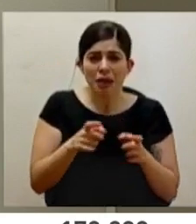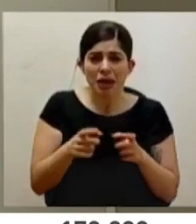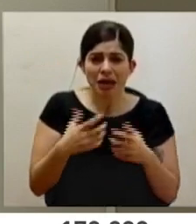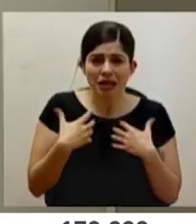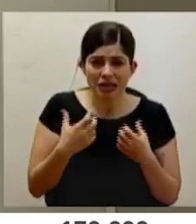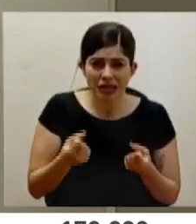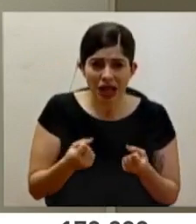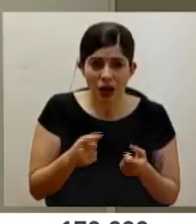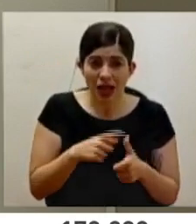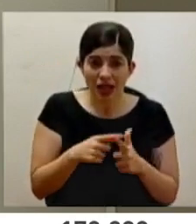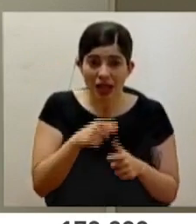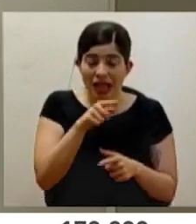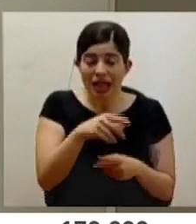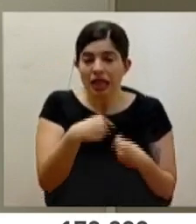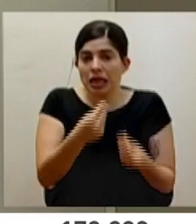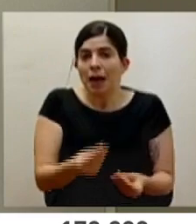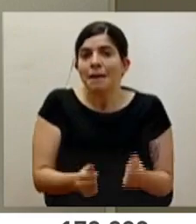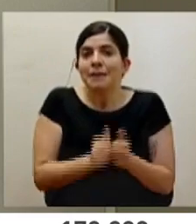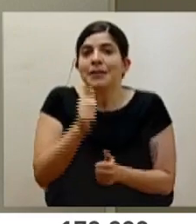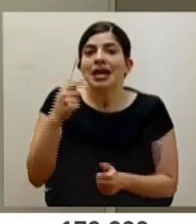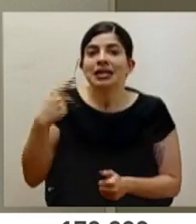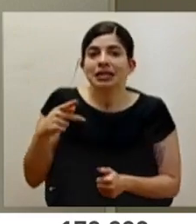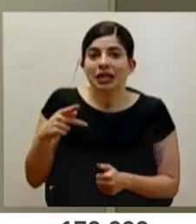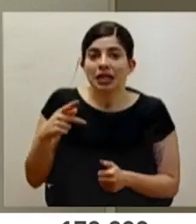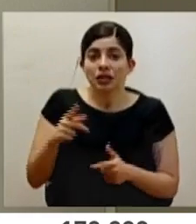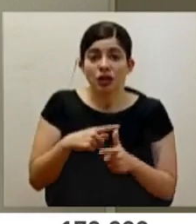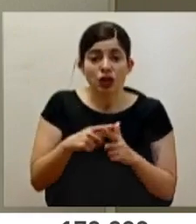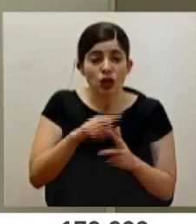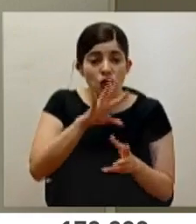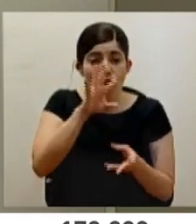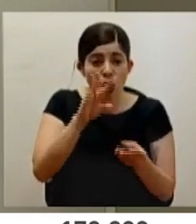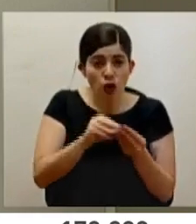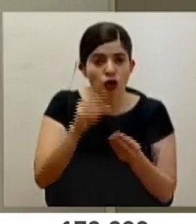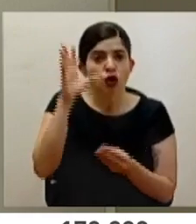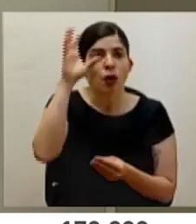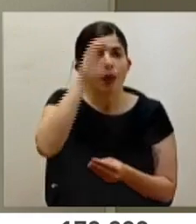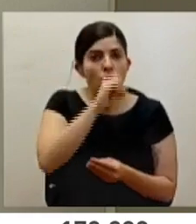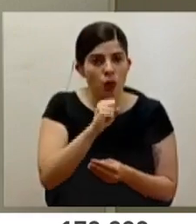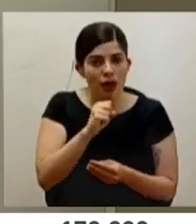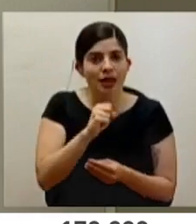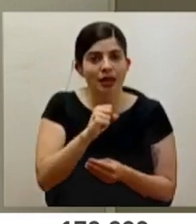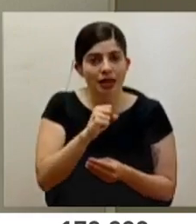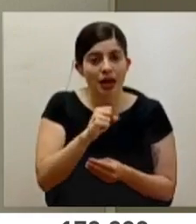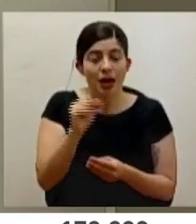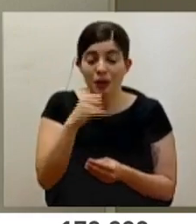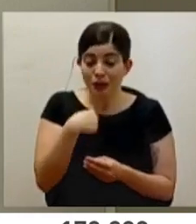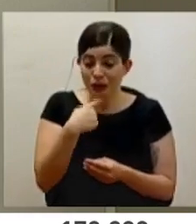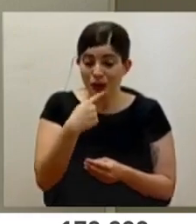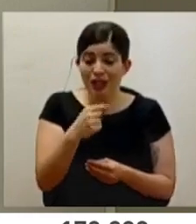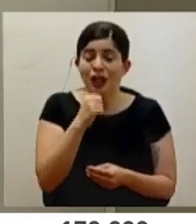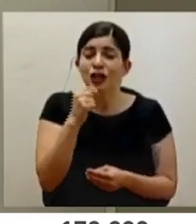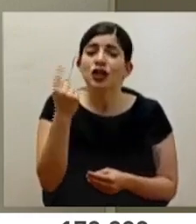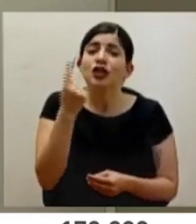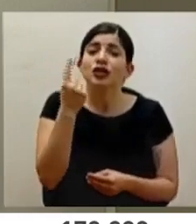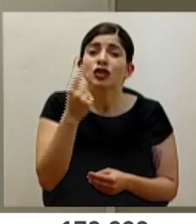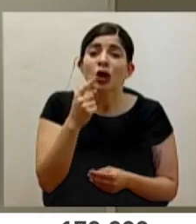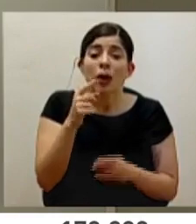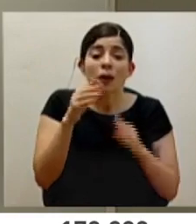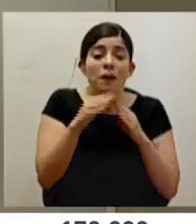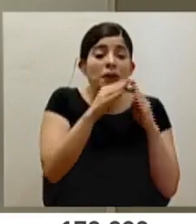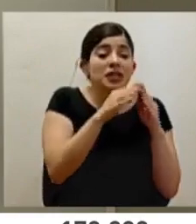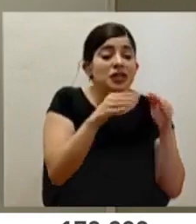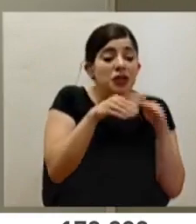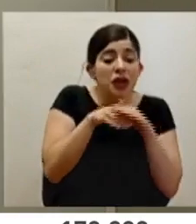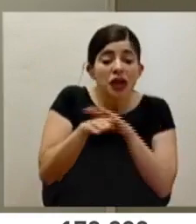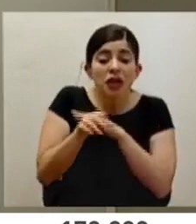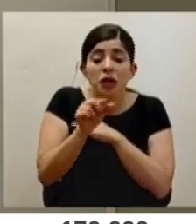eso pues aumenta un riesgo importante de la transmisión. Entonces, todas esas consideraciones, esas variables se toman en cuenta porque como le indico, no solamente son los que vienen del país vecino, sino